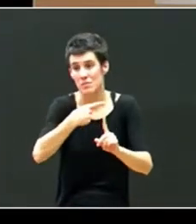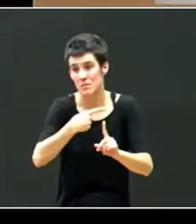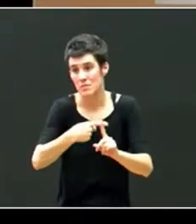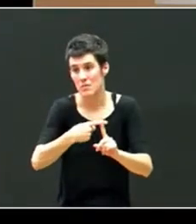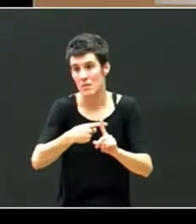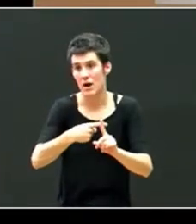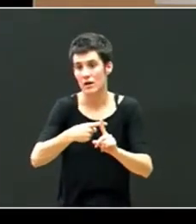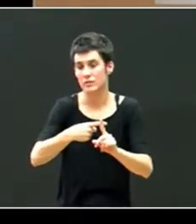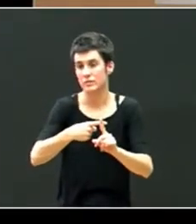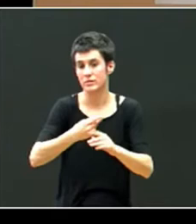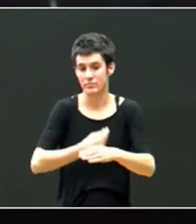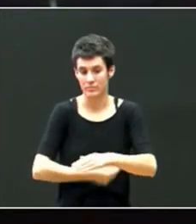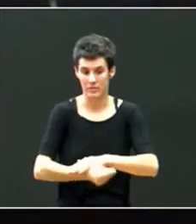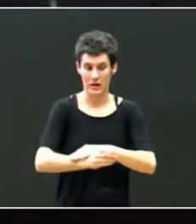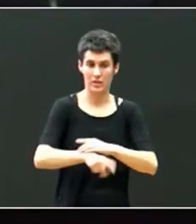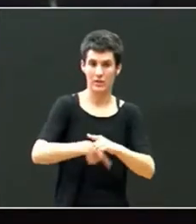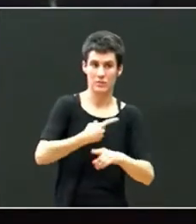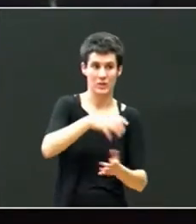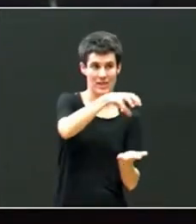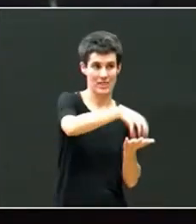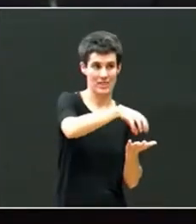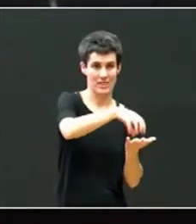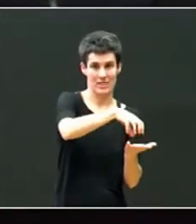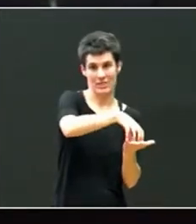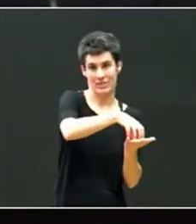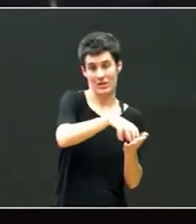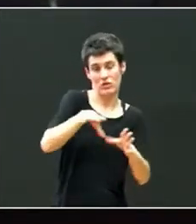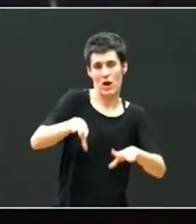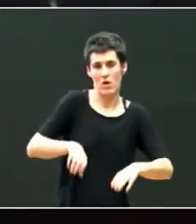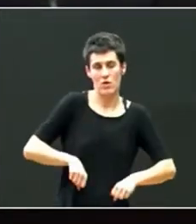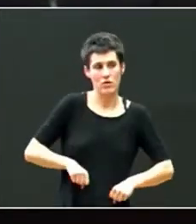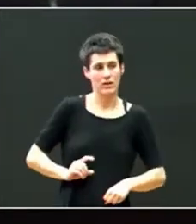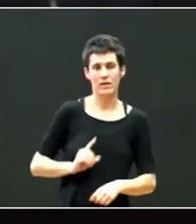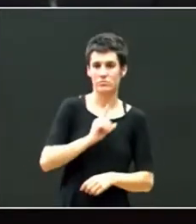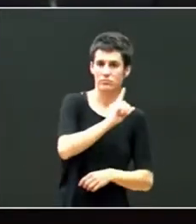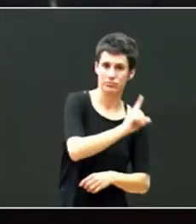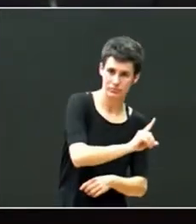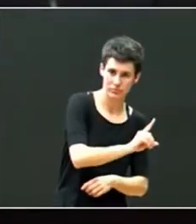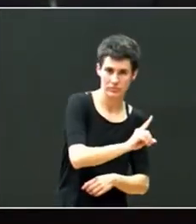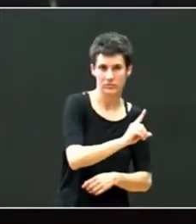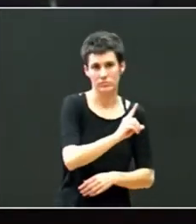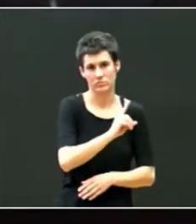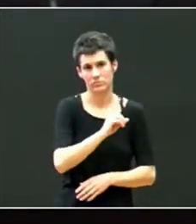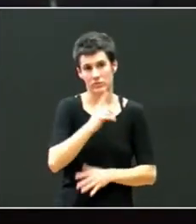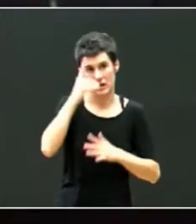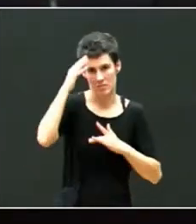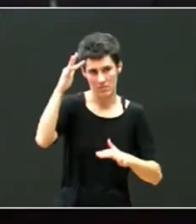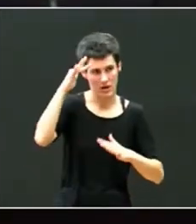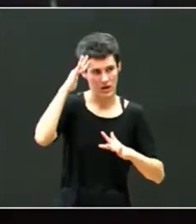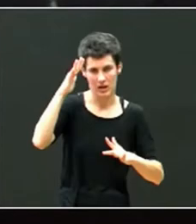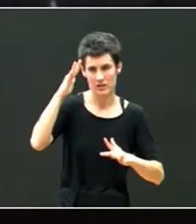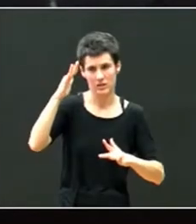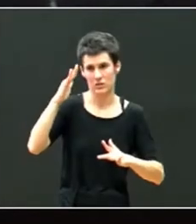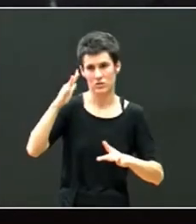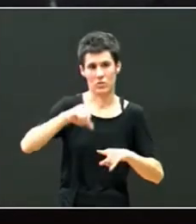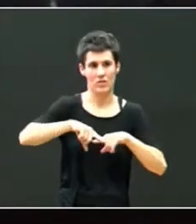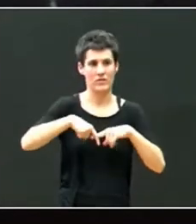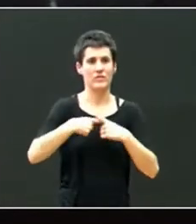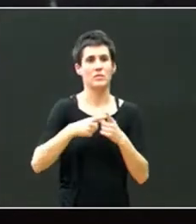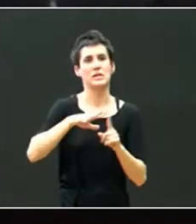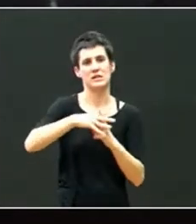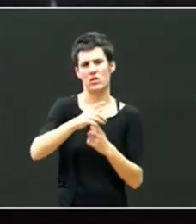ingresado en un centro de acogida cuando estarías cuidados especiales pues imaginaos que combinación más difícil para algunas familias